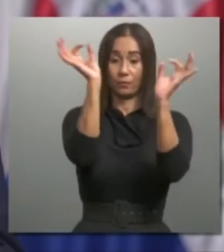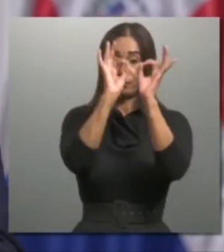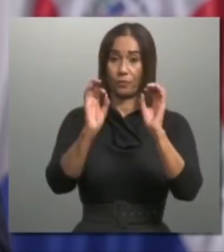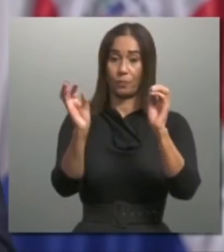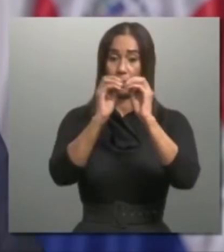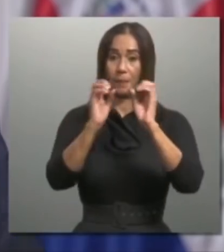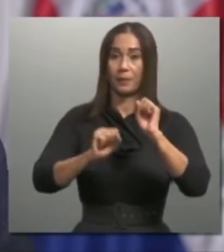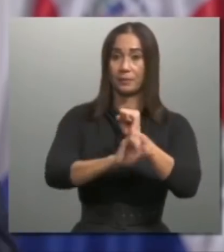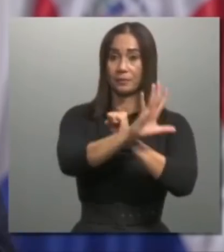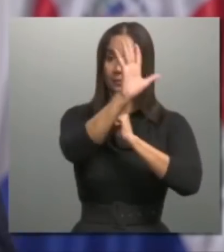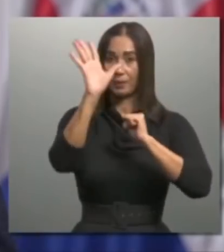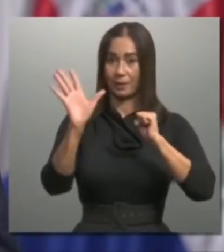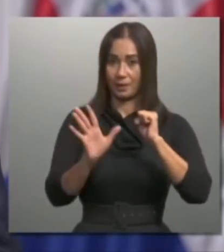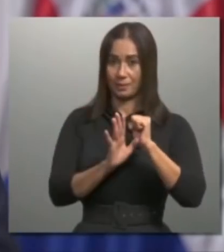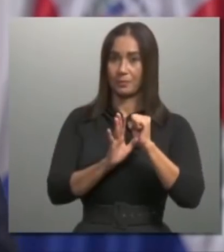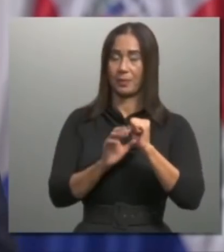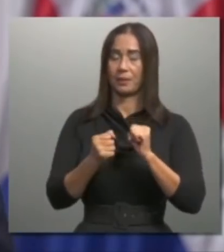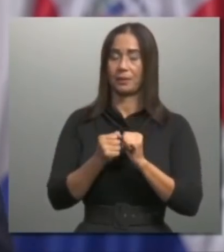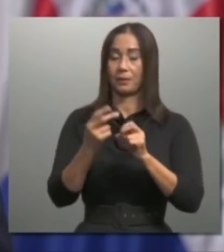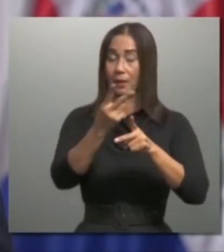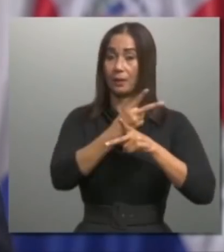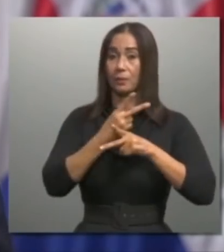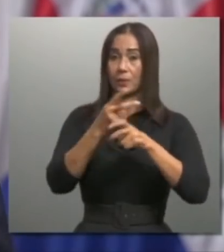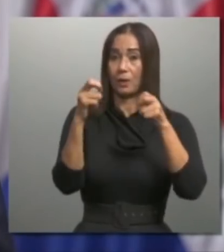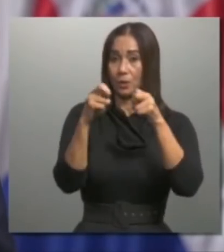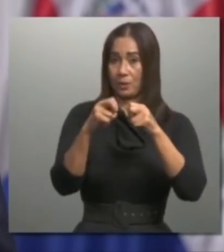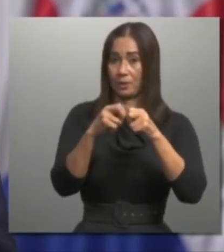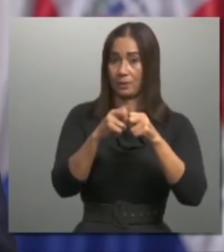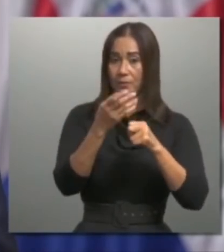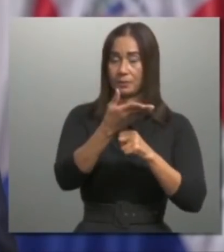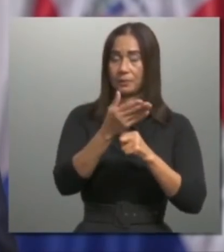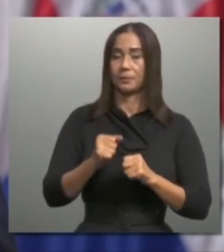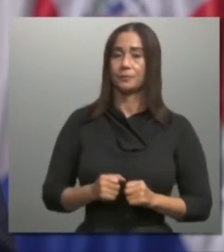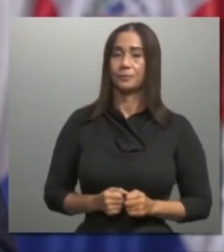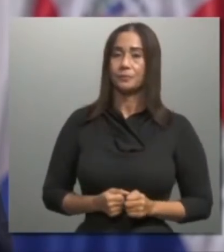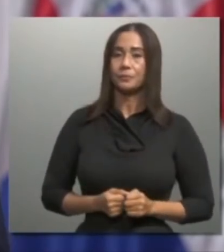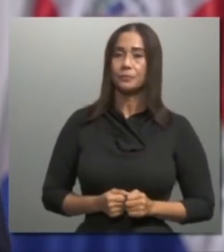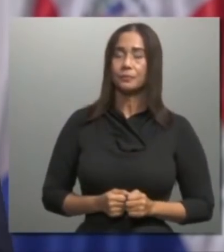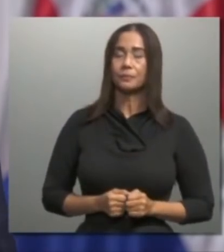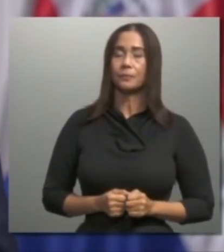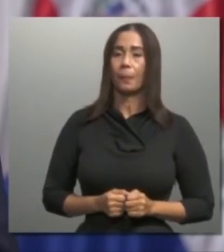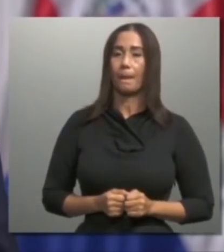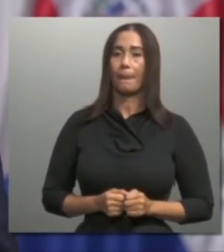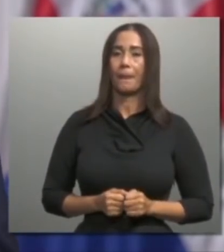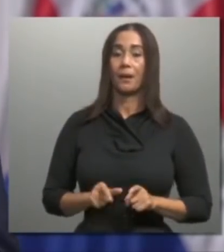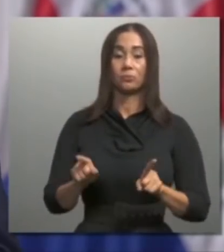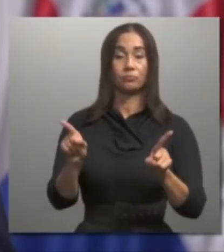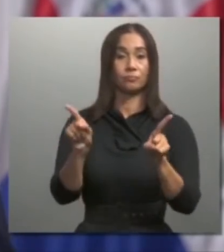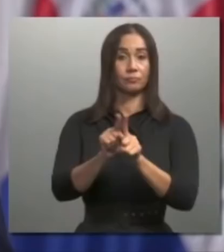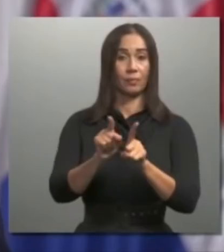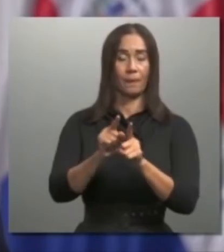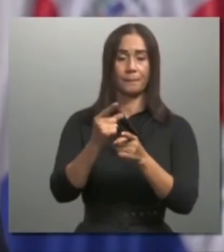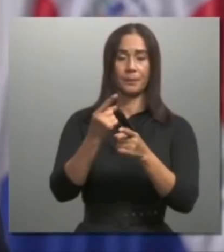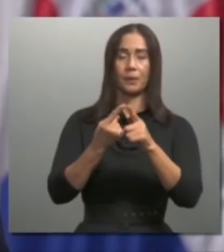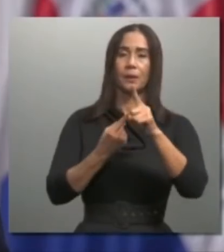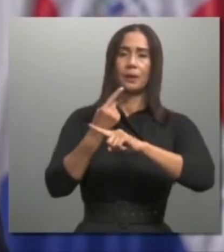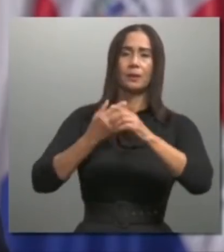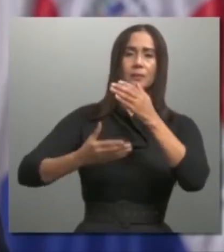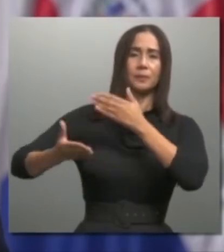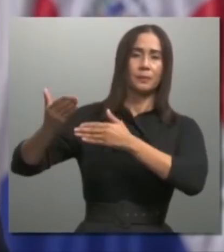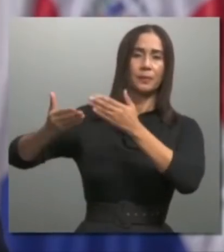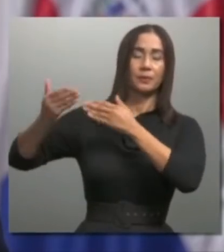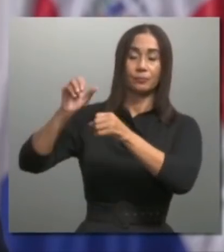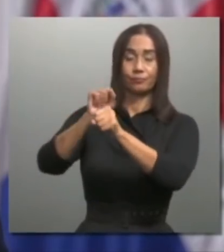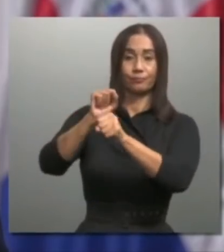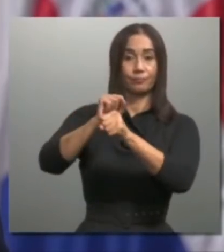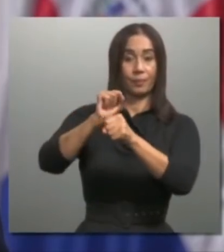en el manejo y preservación de las termoeléctricas. Además, desde hace meses hemos estado trabajando